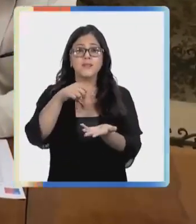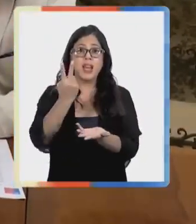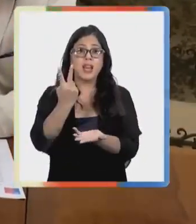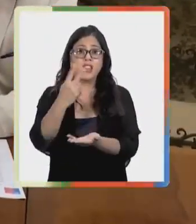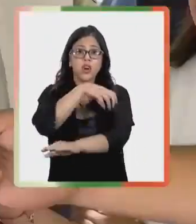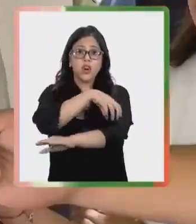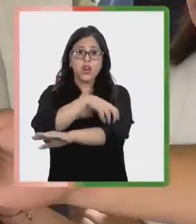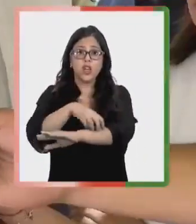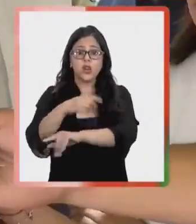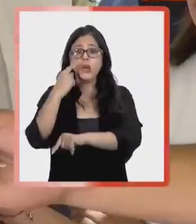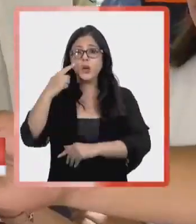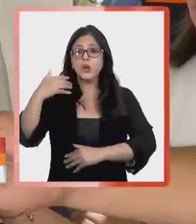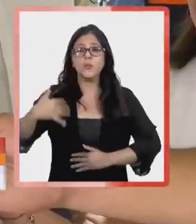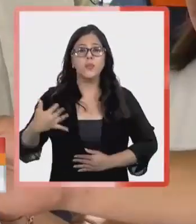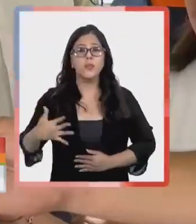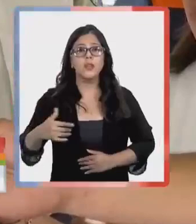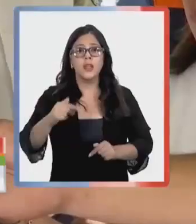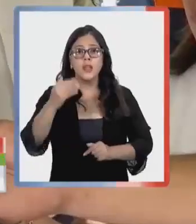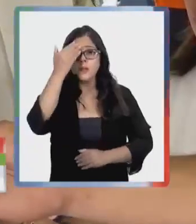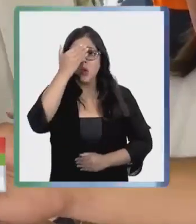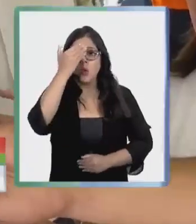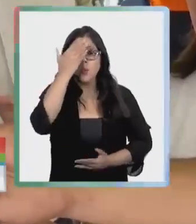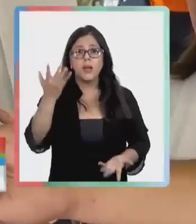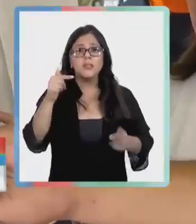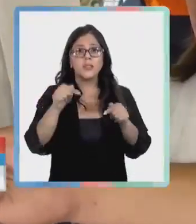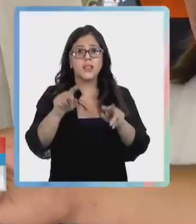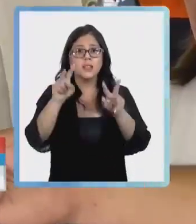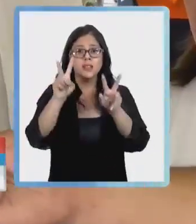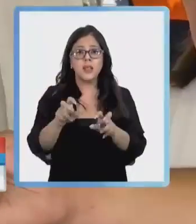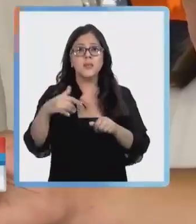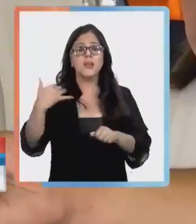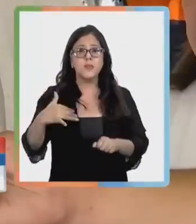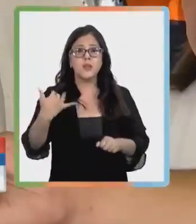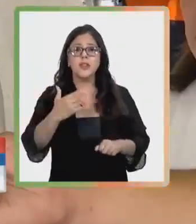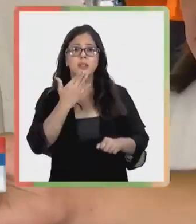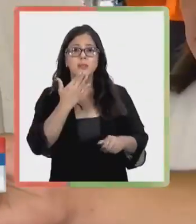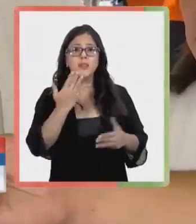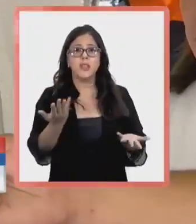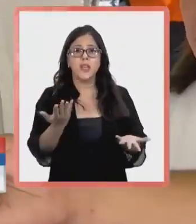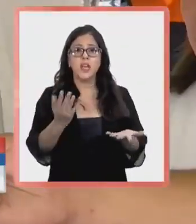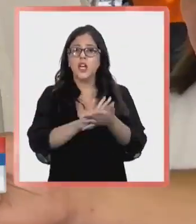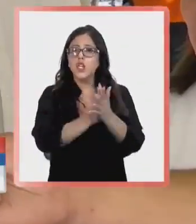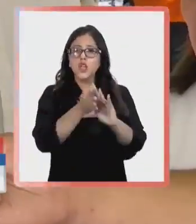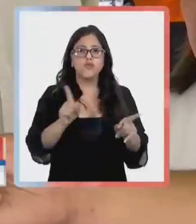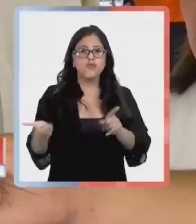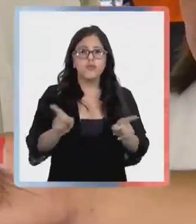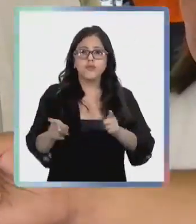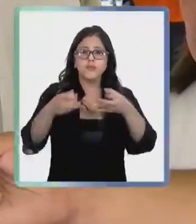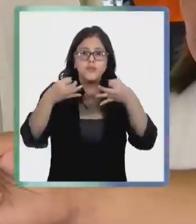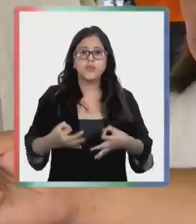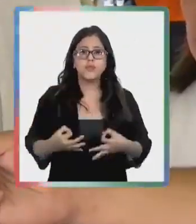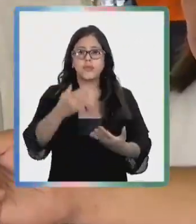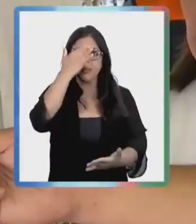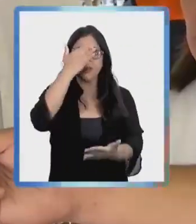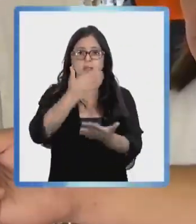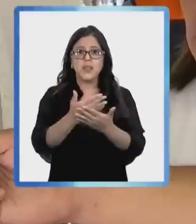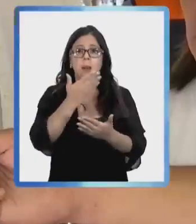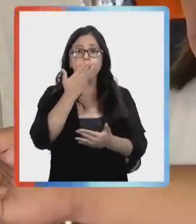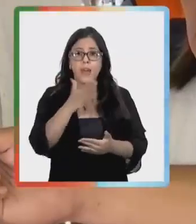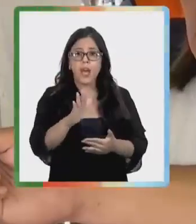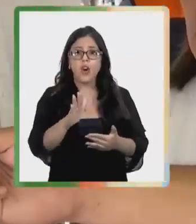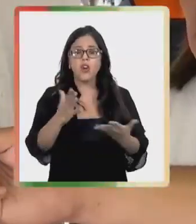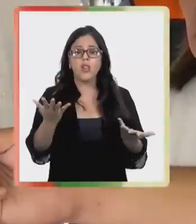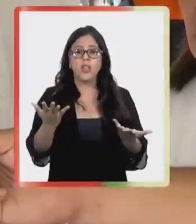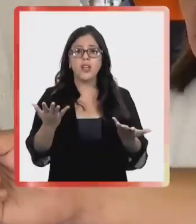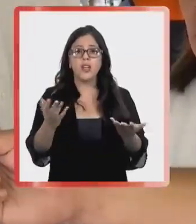territorios. Creemos que es importante preocuparse mucho de esto, es importante también establecer todas las coordinaciones posibles para enfrentar de mejor